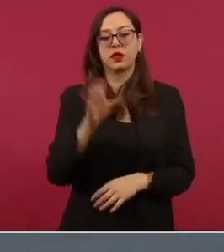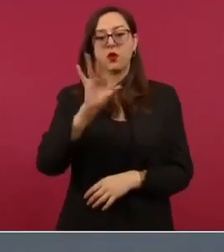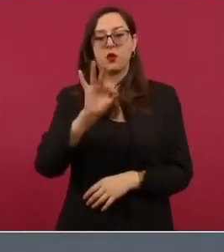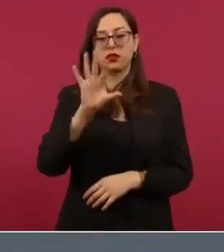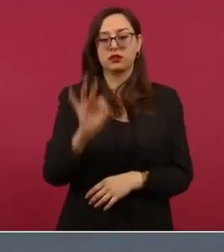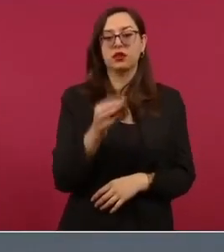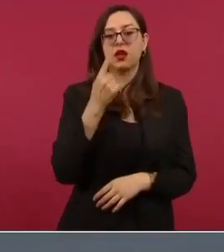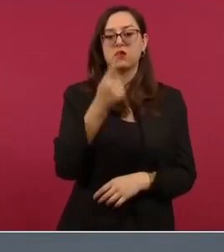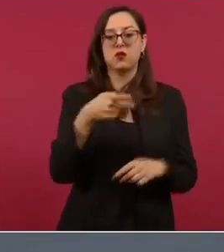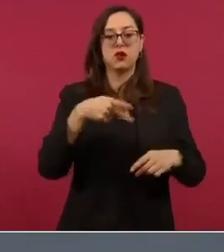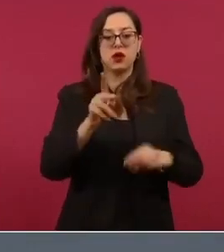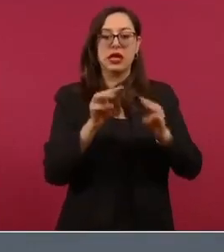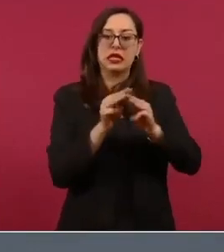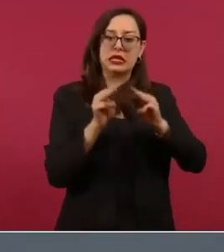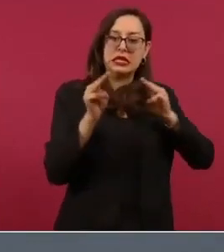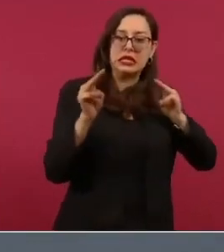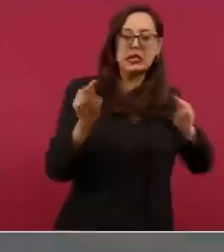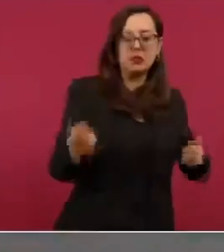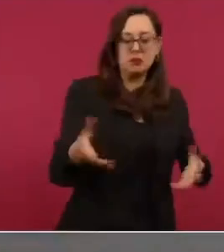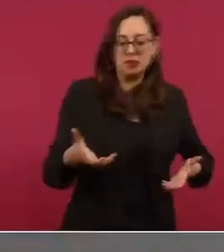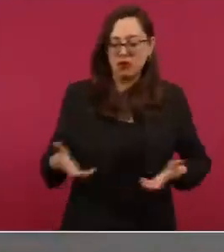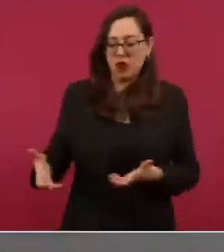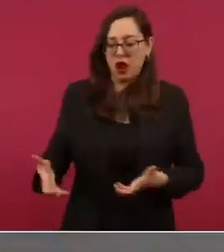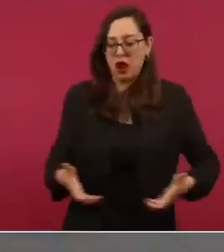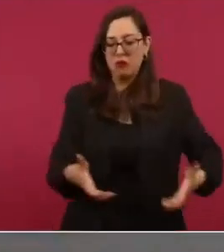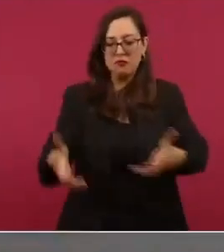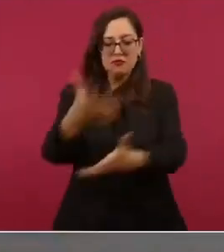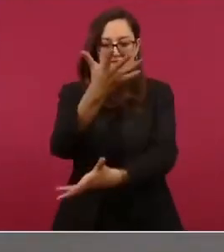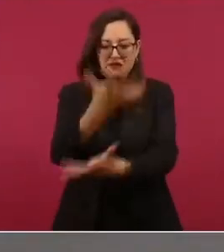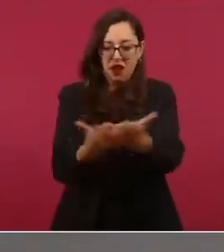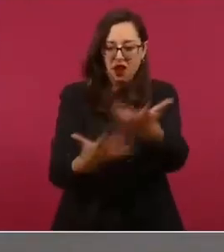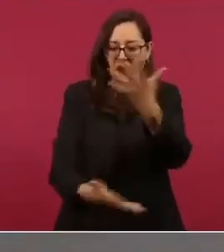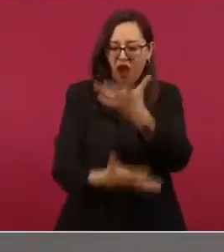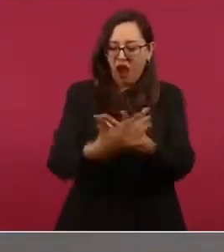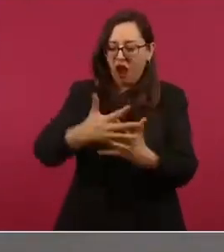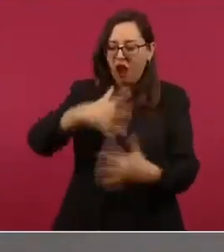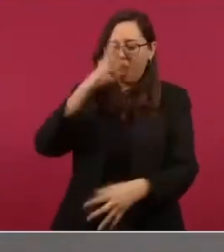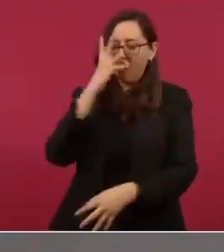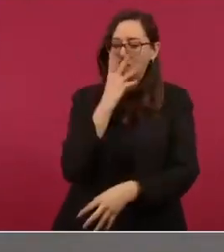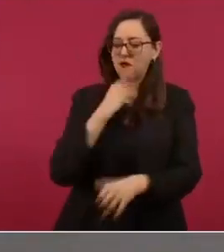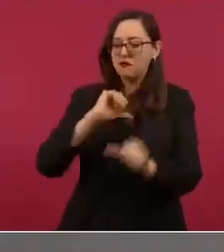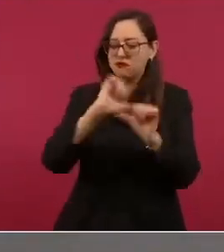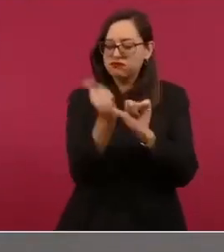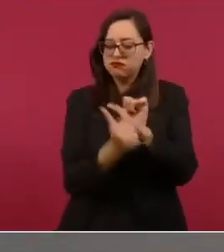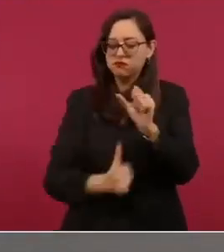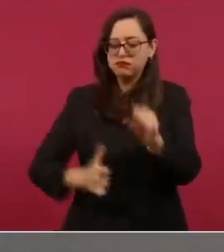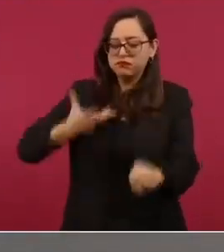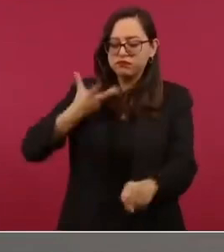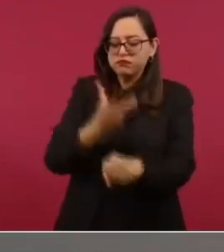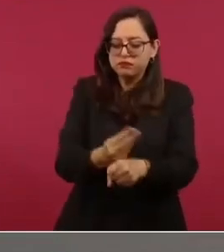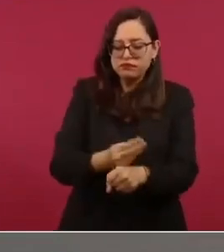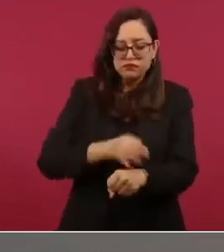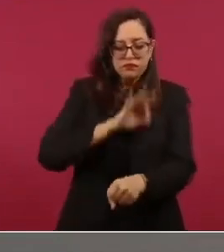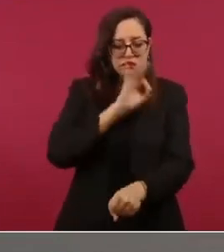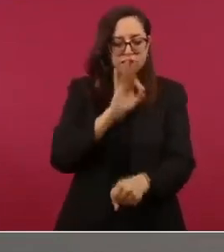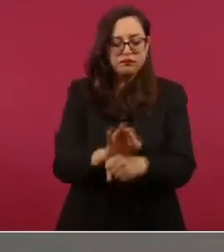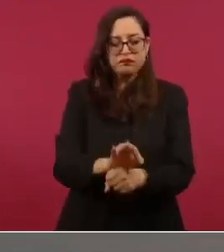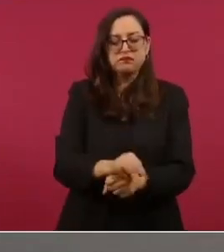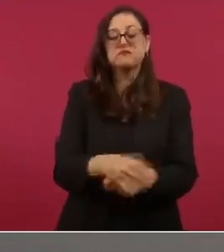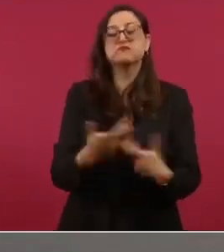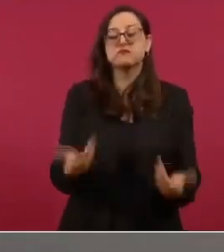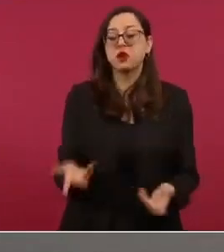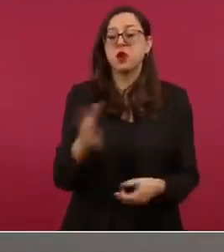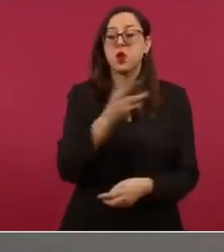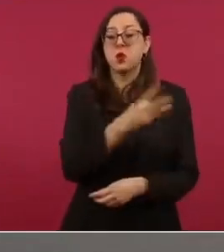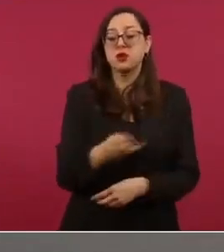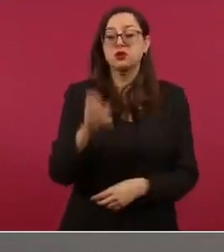kilómetros de caminos artesanales de concreto en beneficio de cuatrocientos cuarenta y